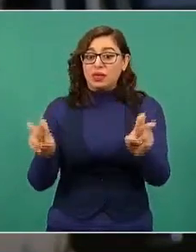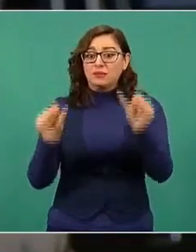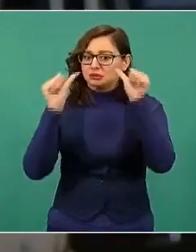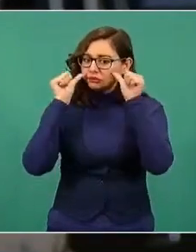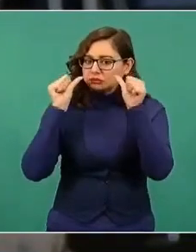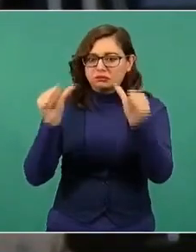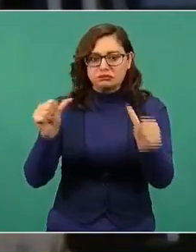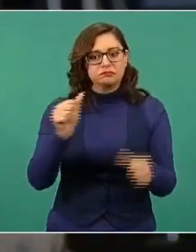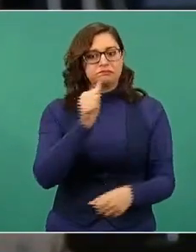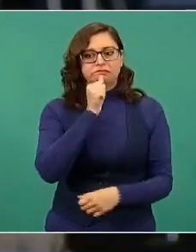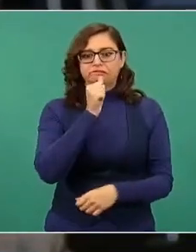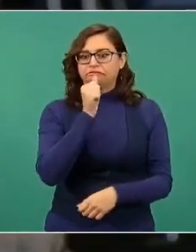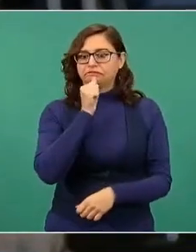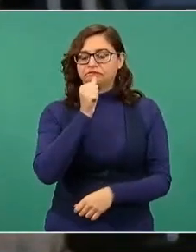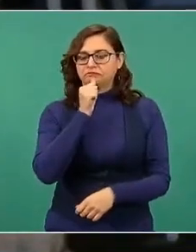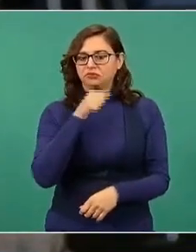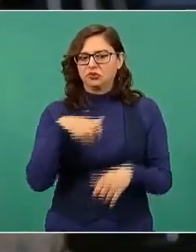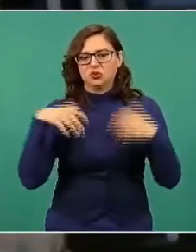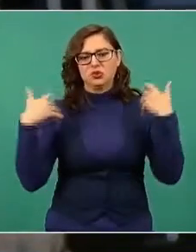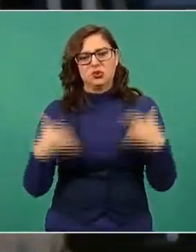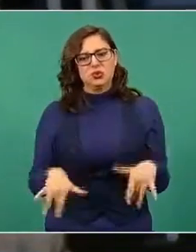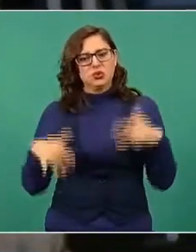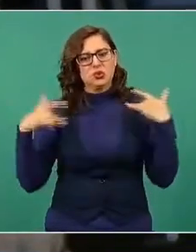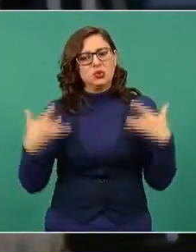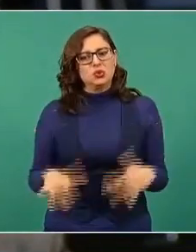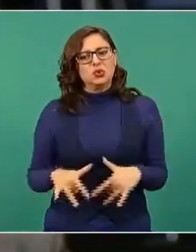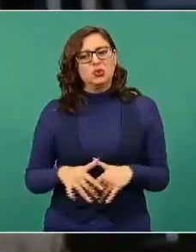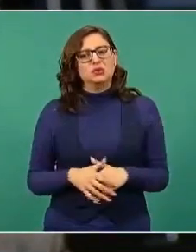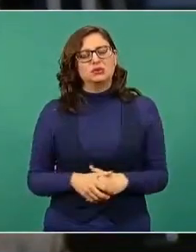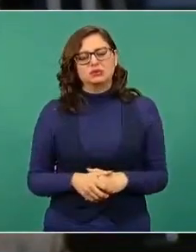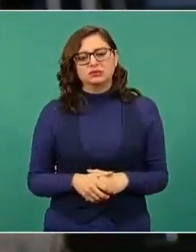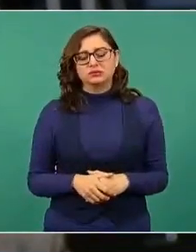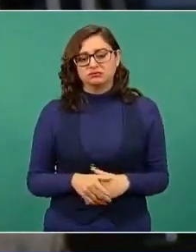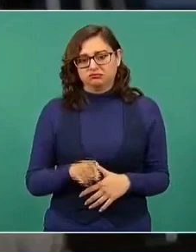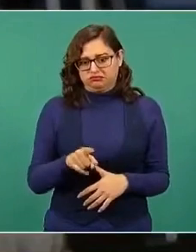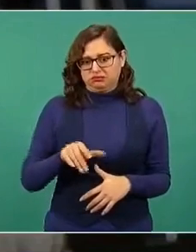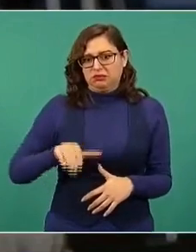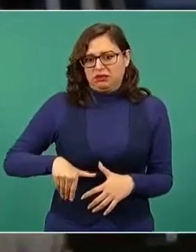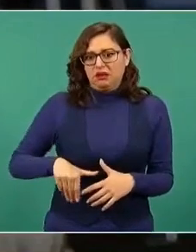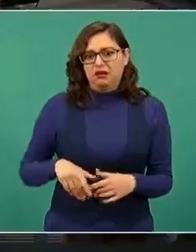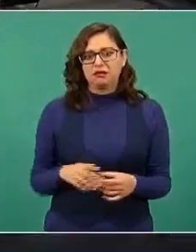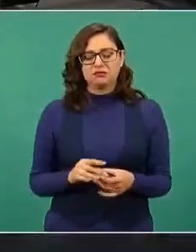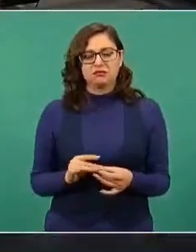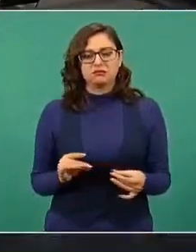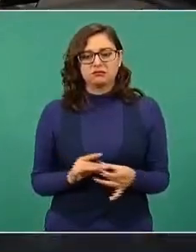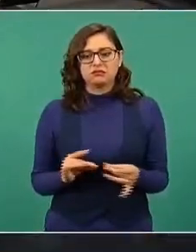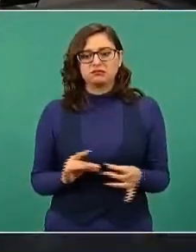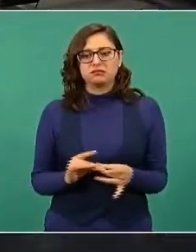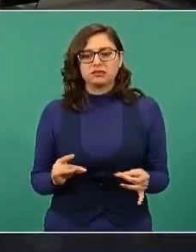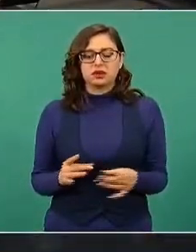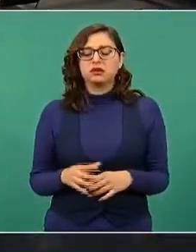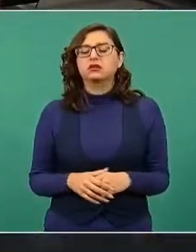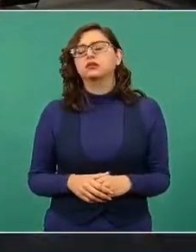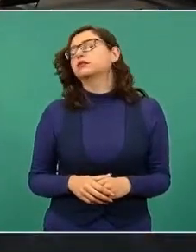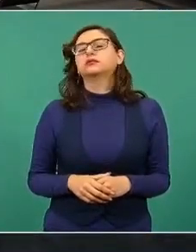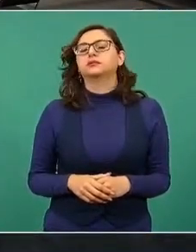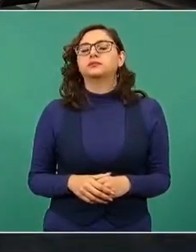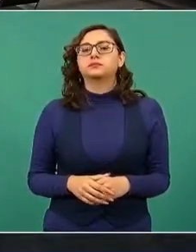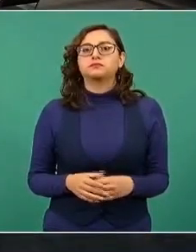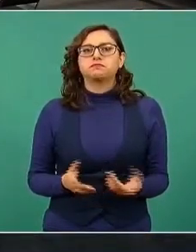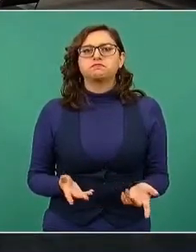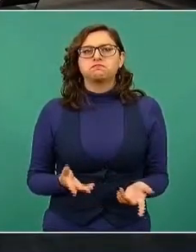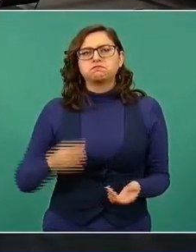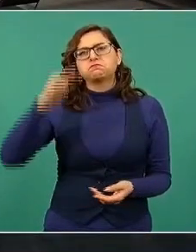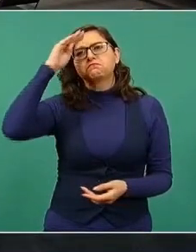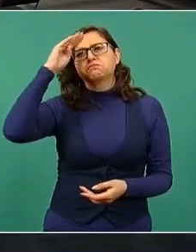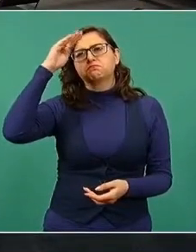en todo sentido, por lo mismo que usted acaba de decir. Nosotros creemos que el gobierno de